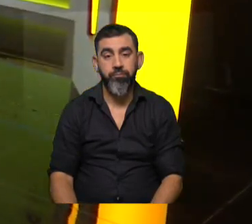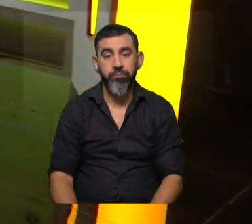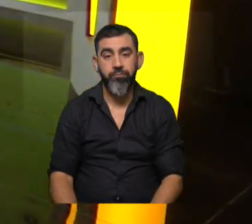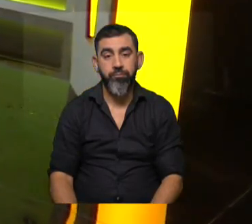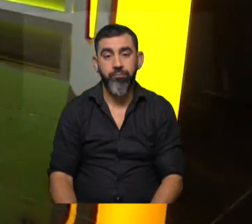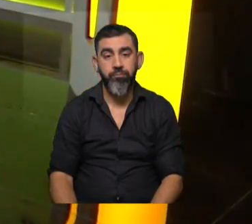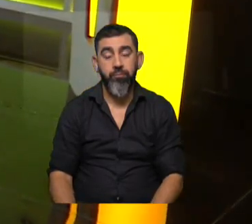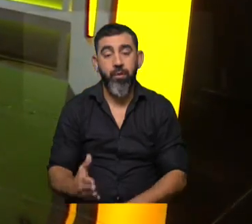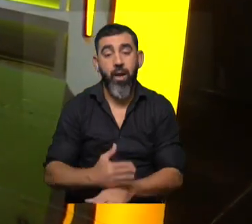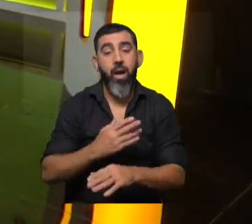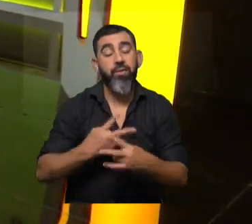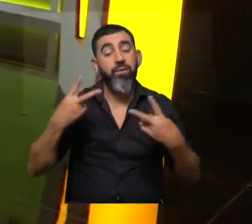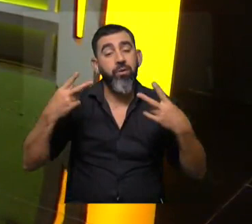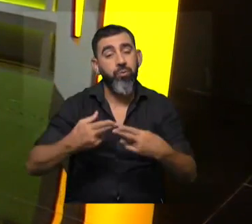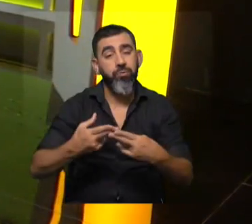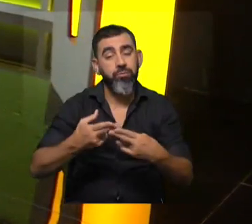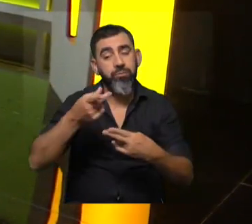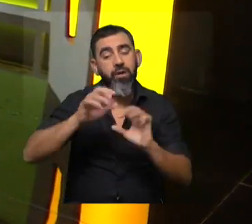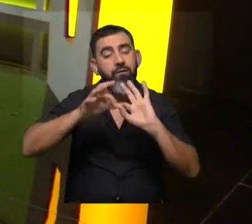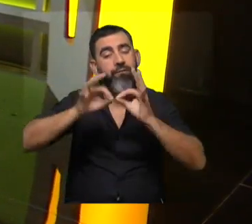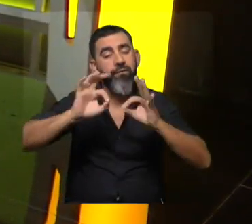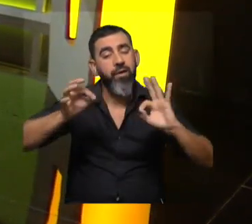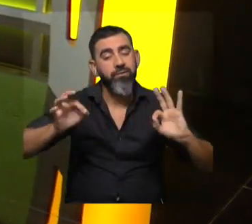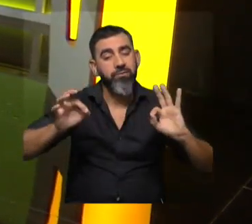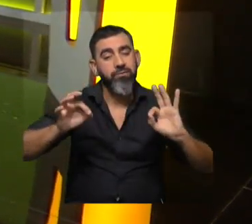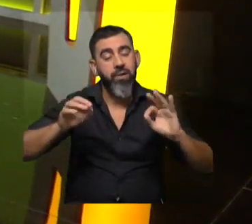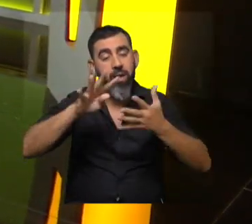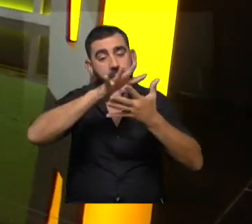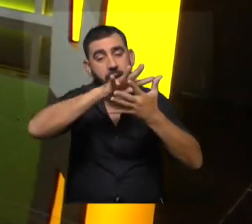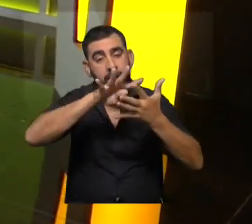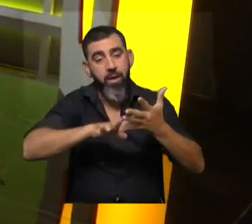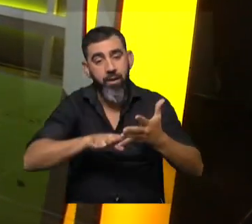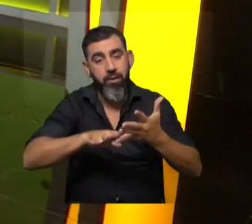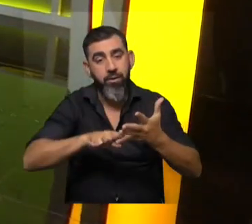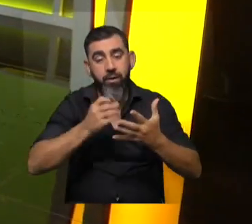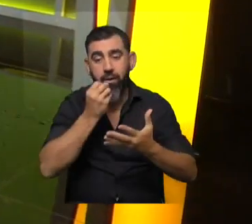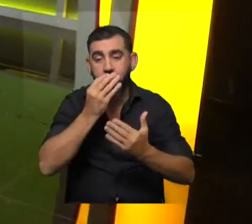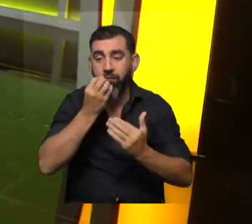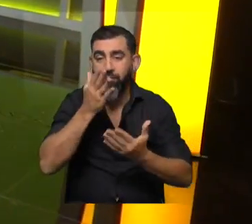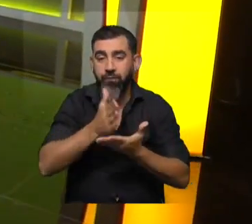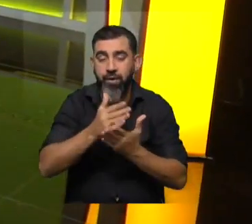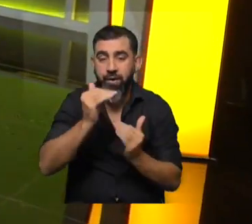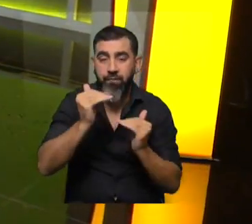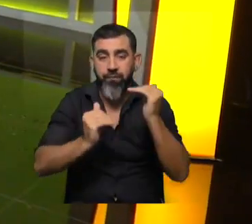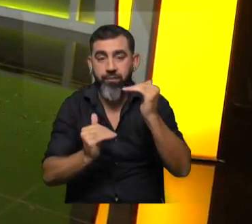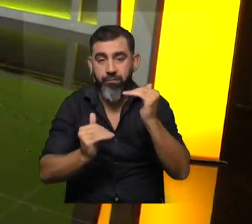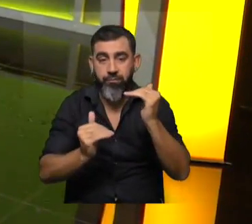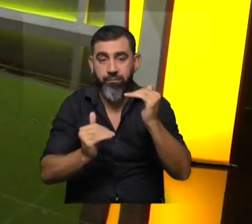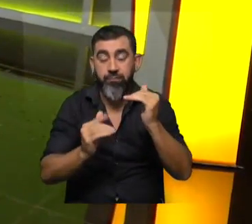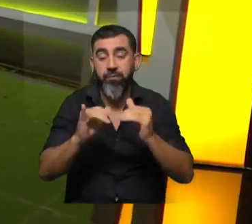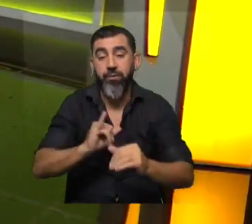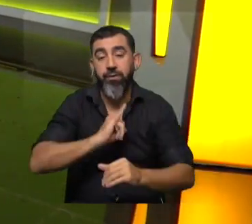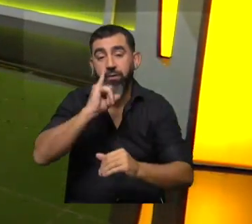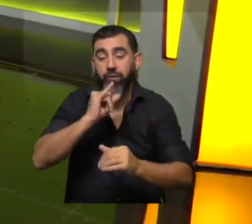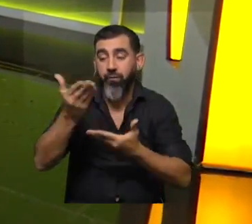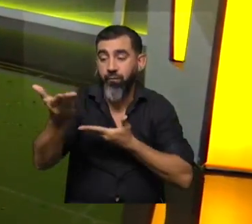Y antes de ir a la tanda, nos quedamos con esta frase de concepto, ¿no? Leer te da ventajas. Y lo demás, bueno, en el informe que